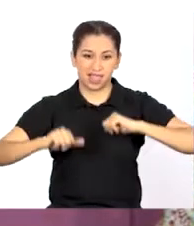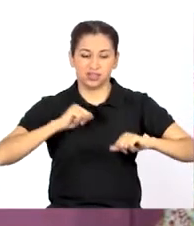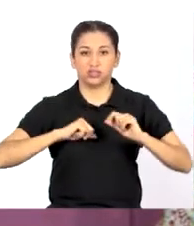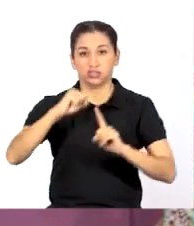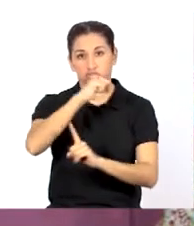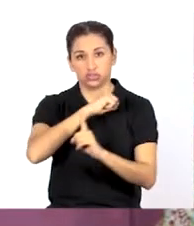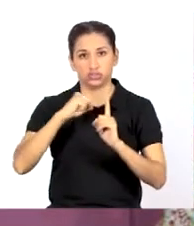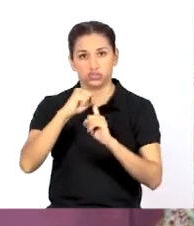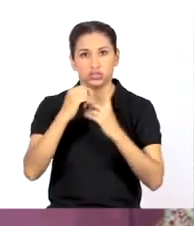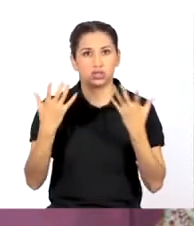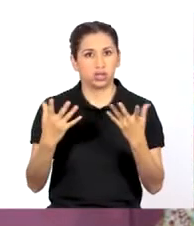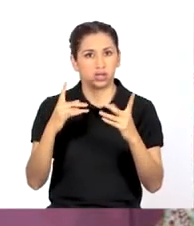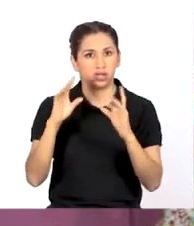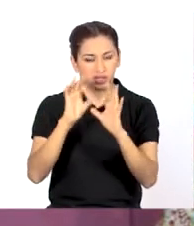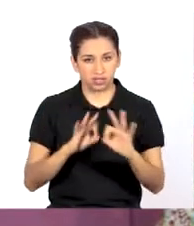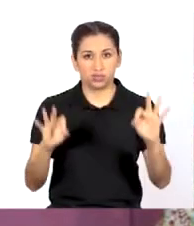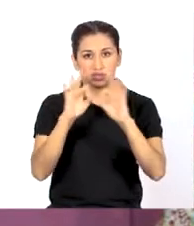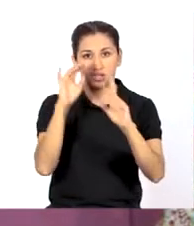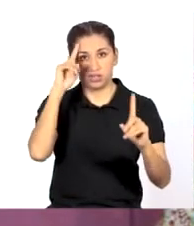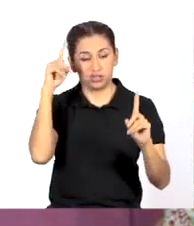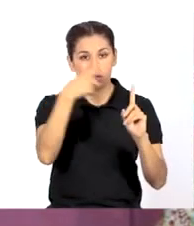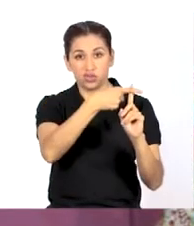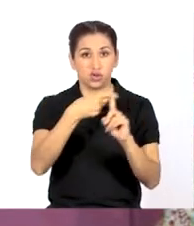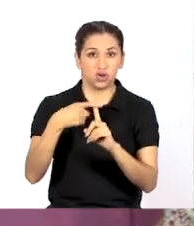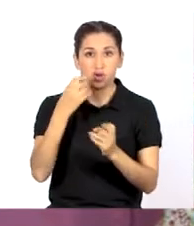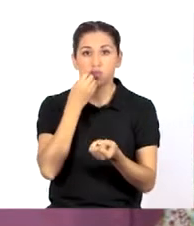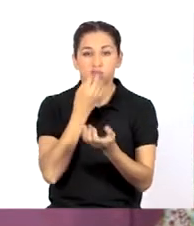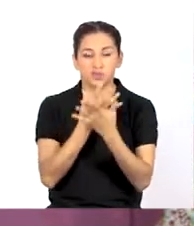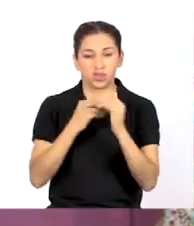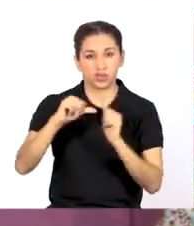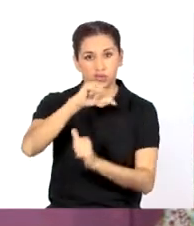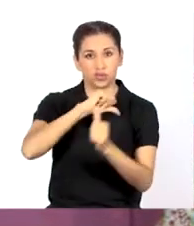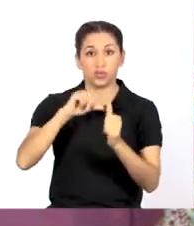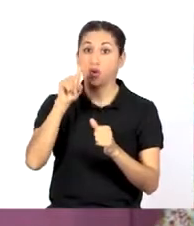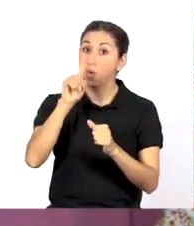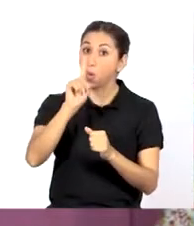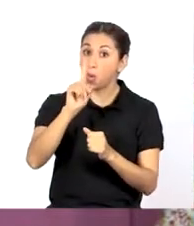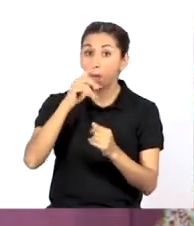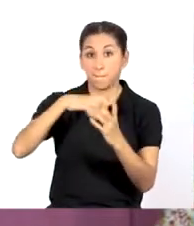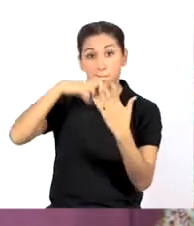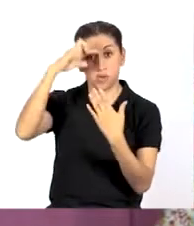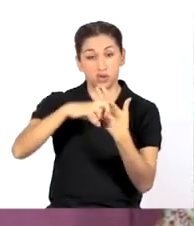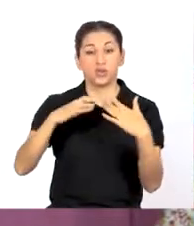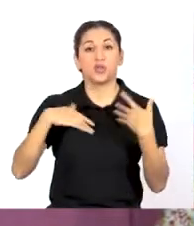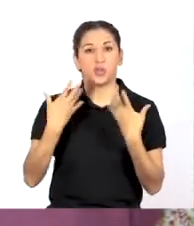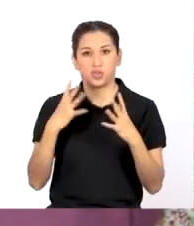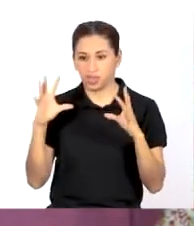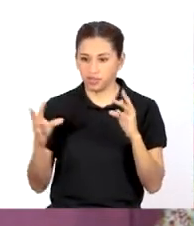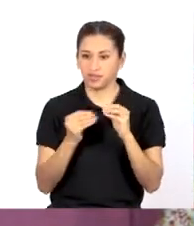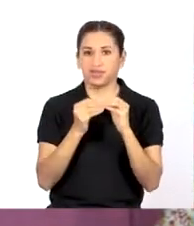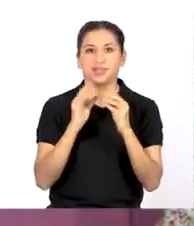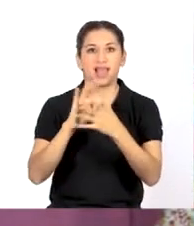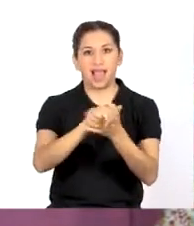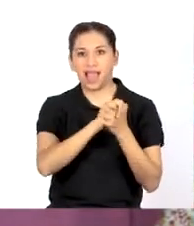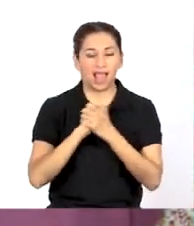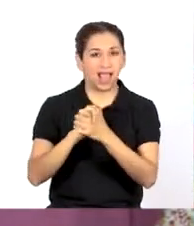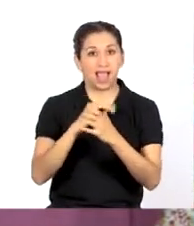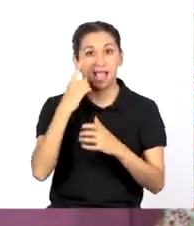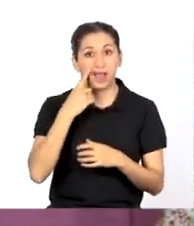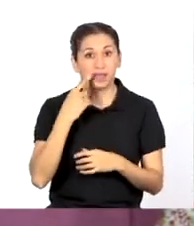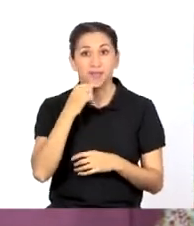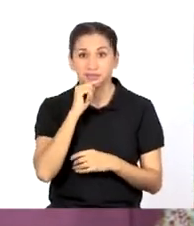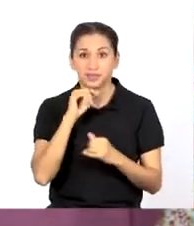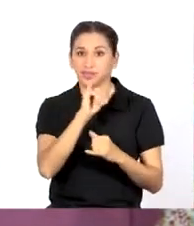actores sociales a fin de lograr el bien común. Un proyecto que podamos implementar junto a nuestras amigas,